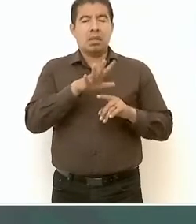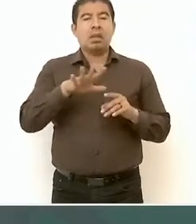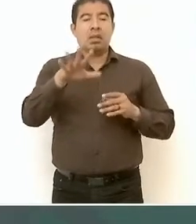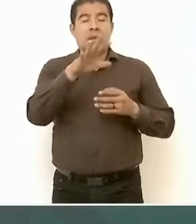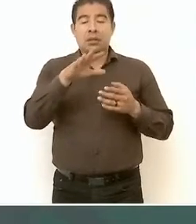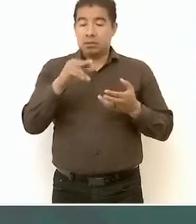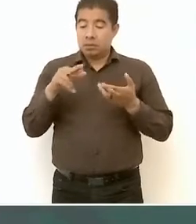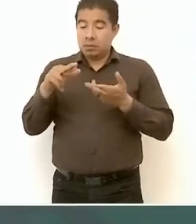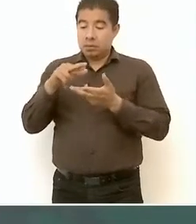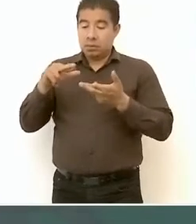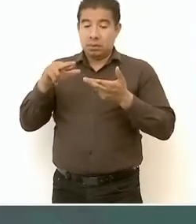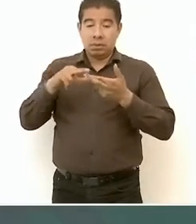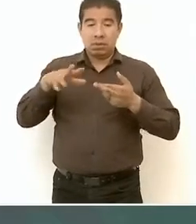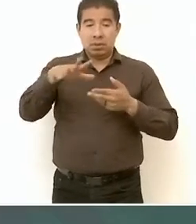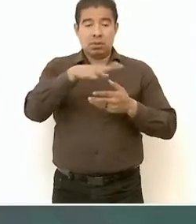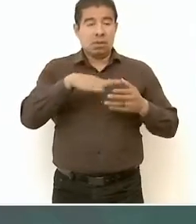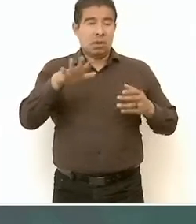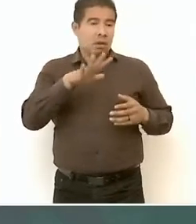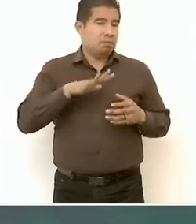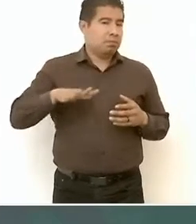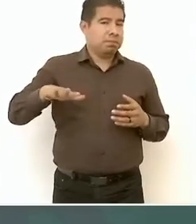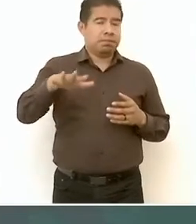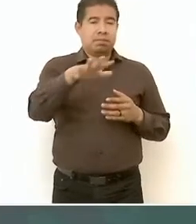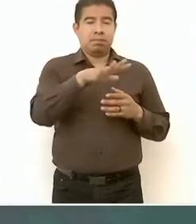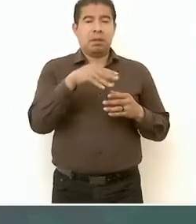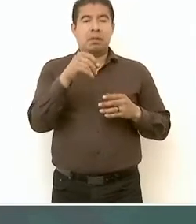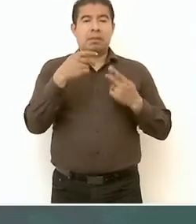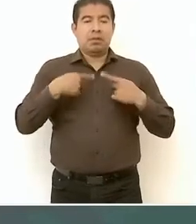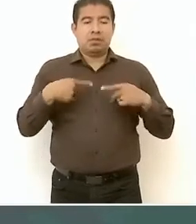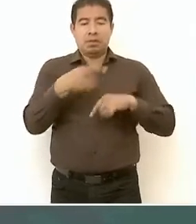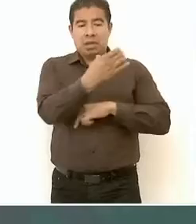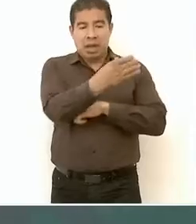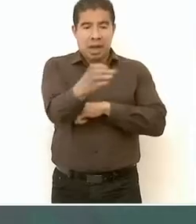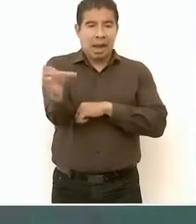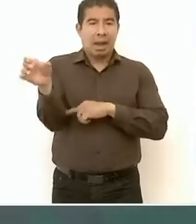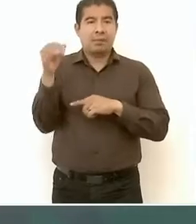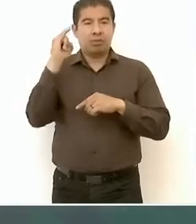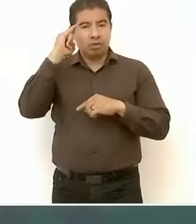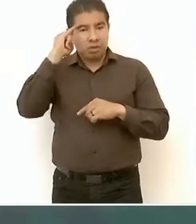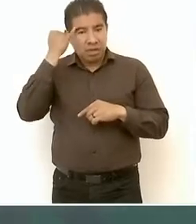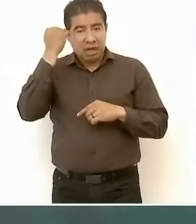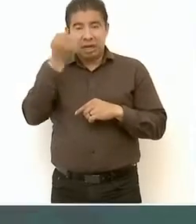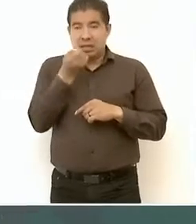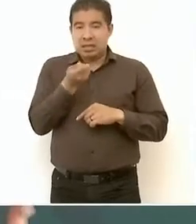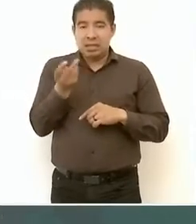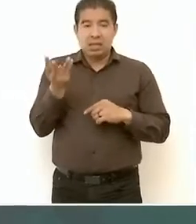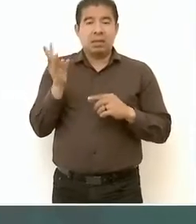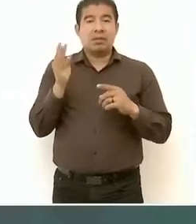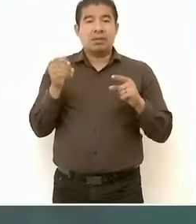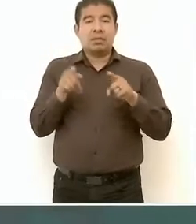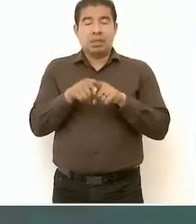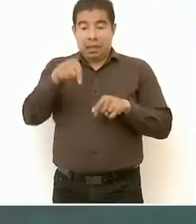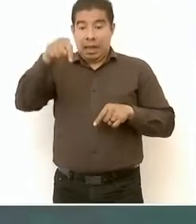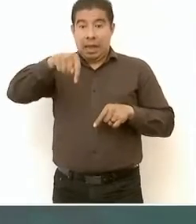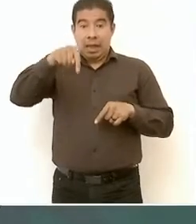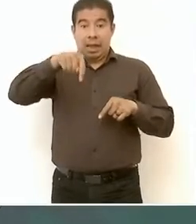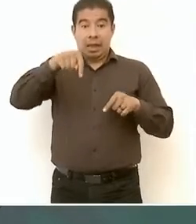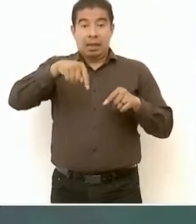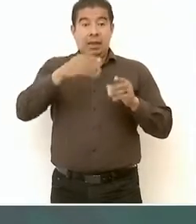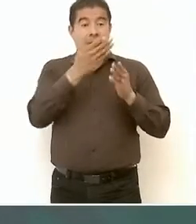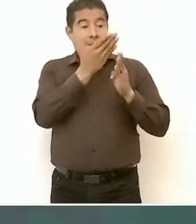a los campesinos, a los indígenas. Este banco va a dar atención